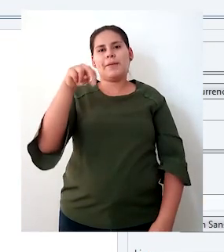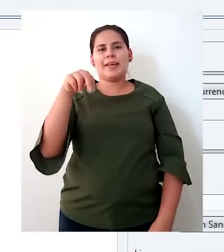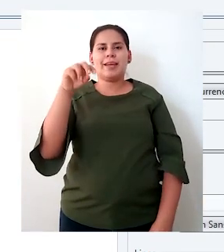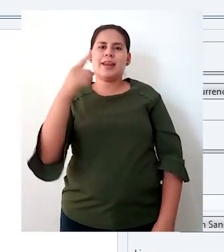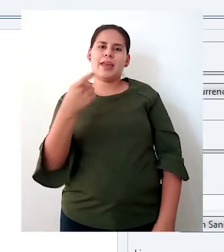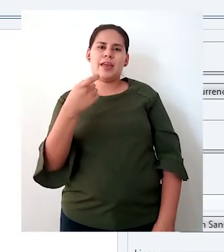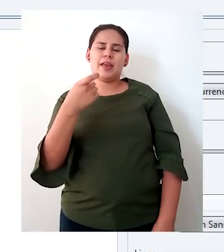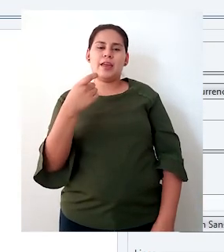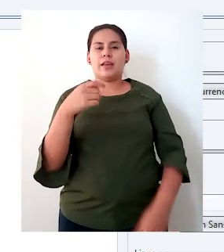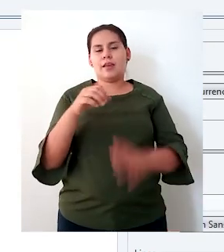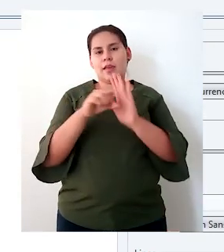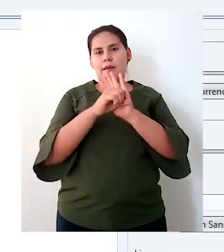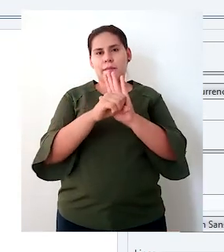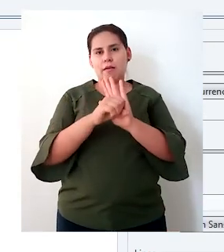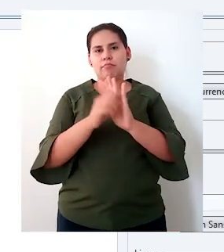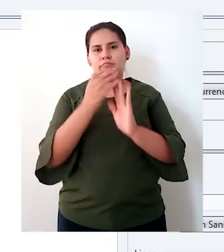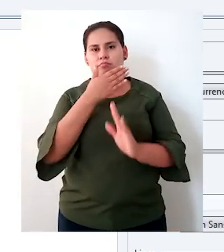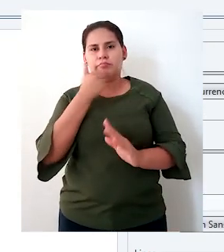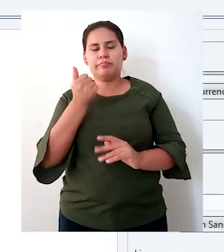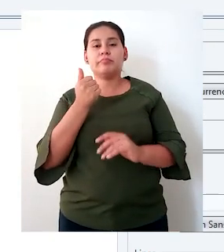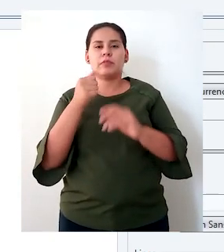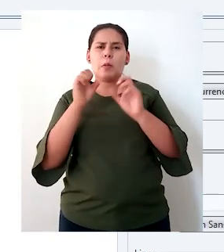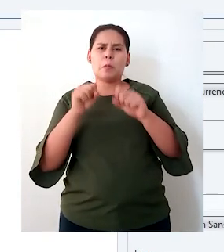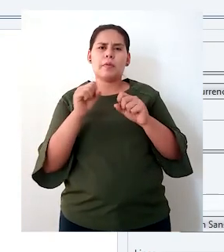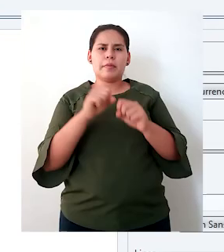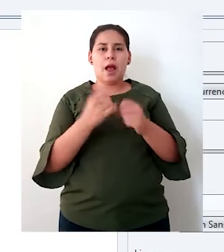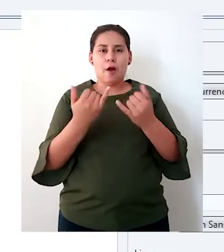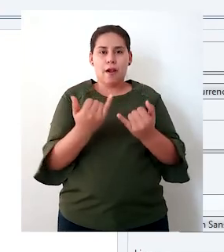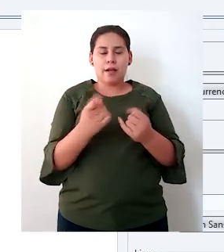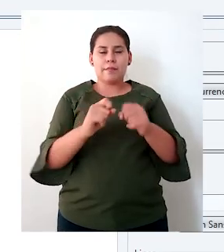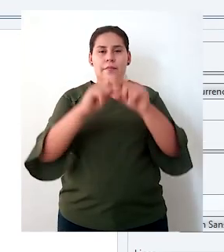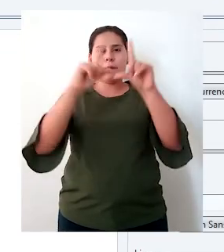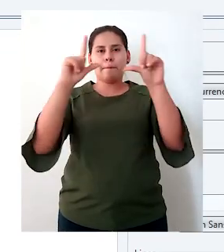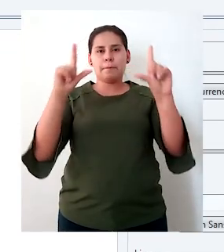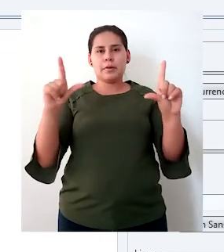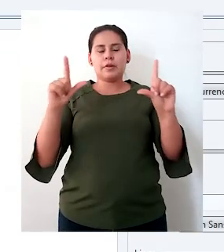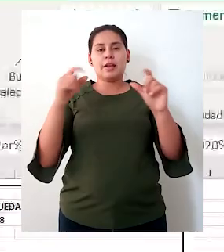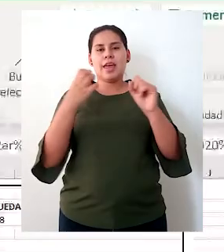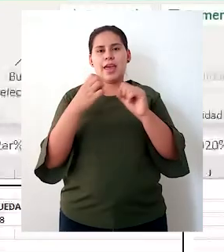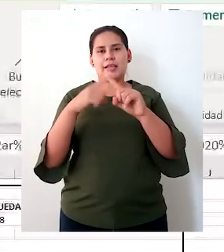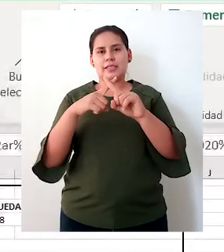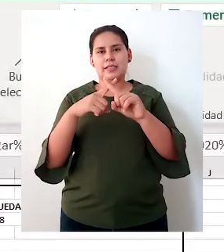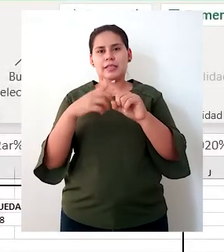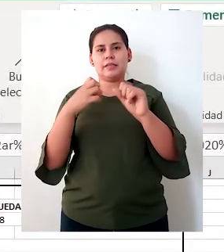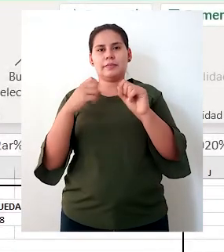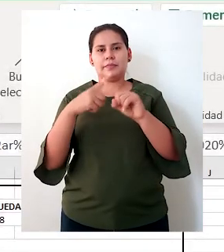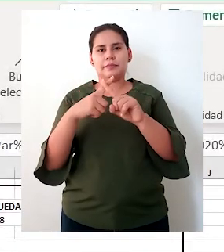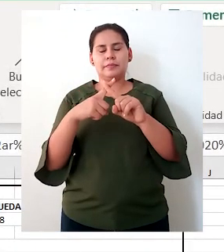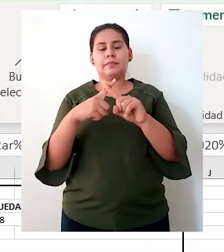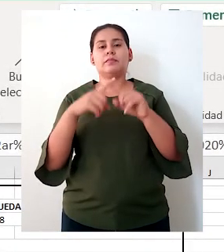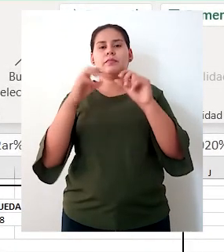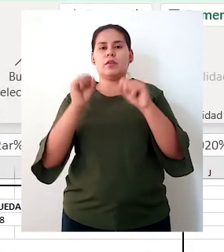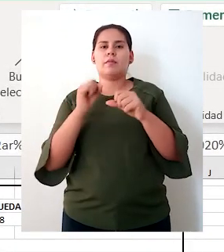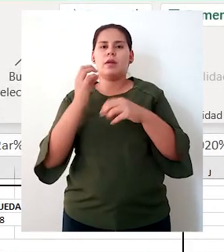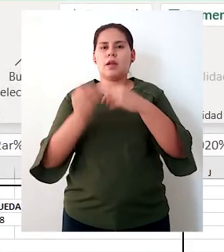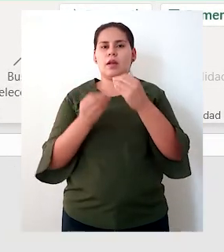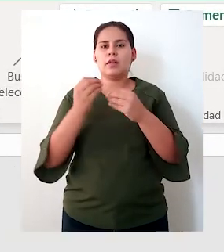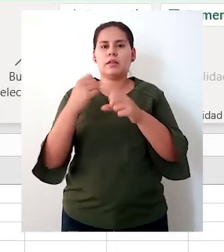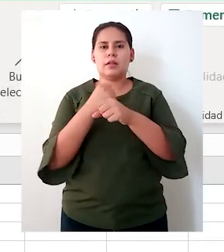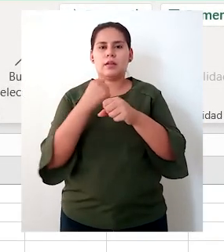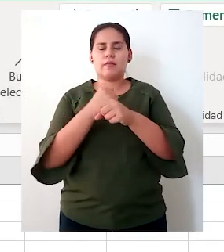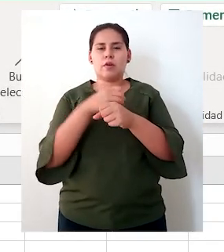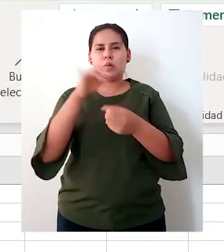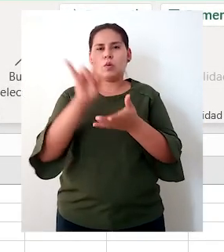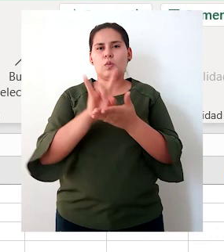Pero también lo que quiero hacer es, voy a abrir ahorita una tabla en Excel, y voy a importar